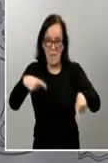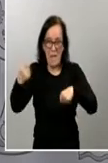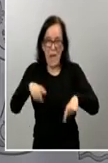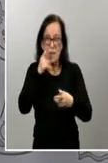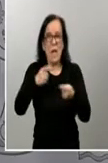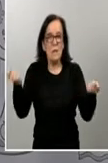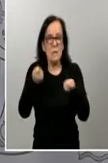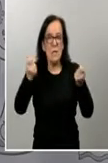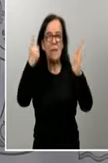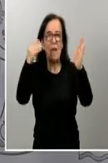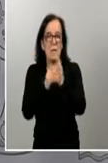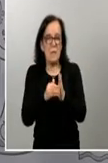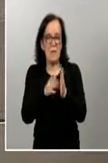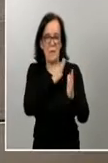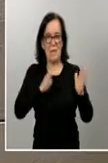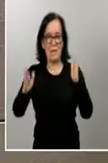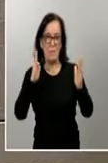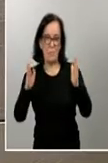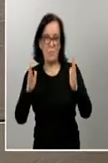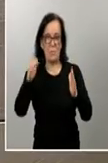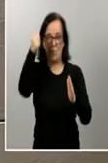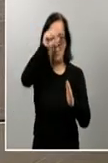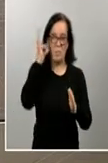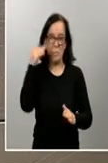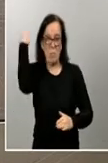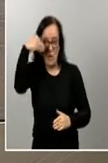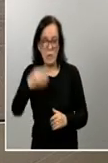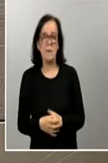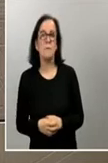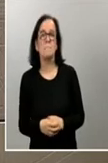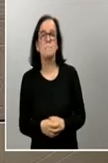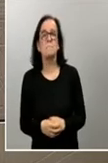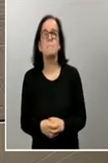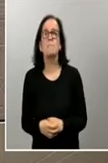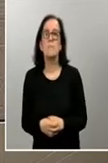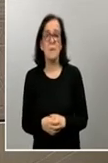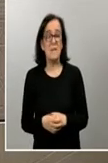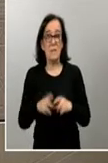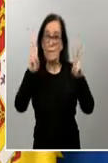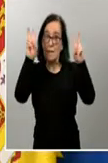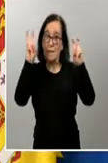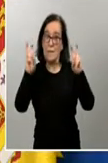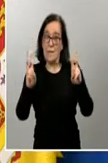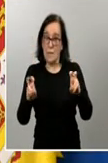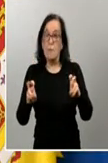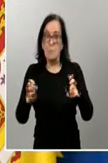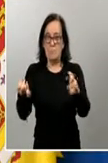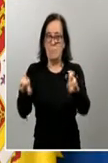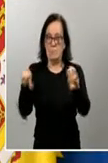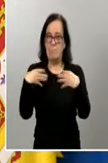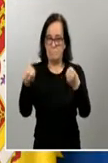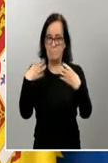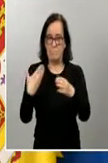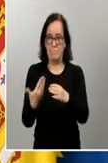dichas campañas junto a 6.000 temporeras y temporeros marroquíes. Estas cuestiones nos han sido transmitidas en los